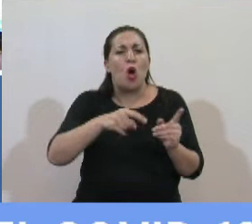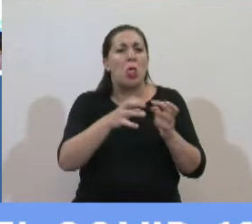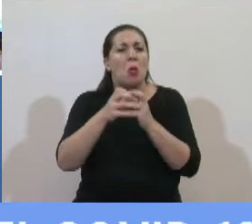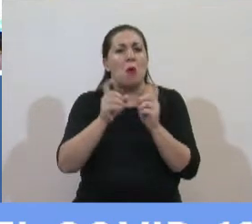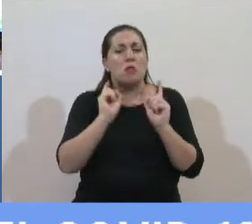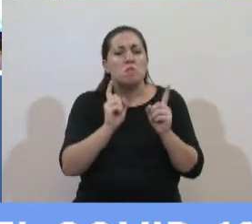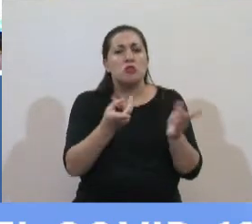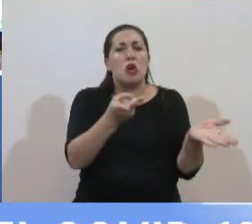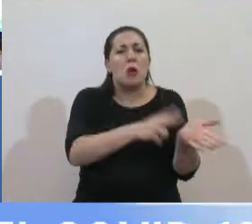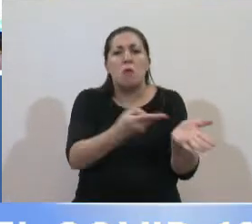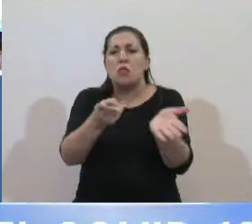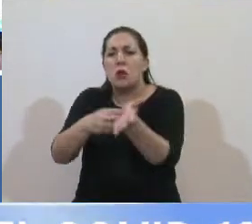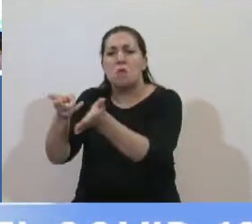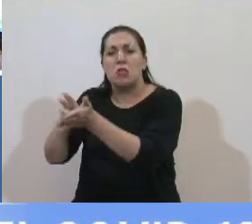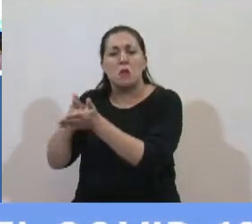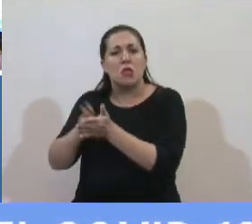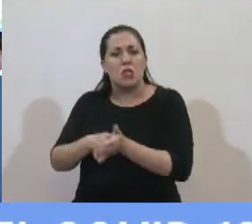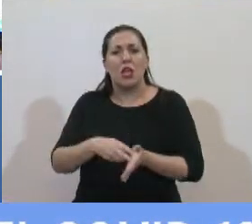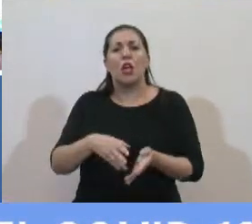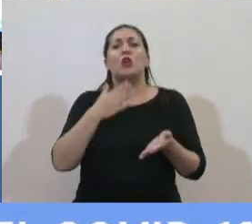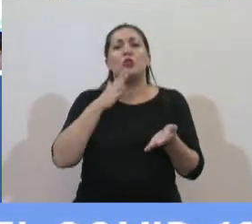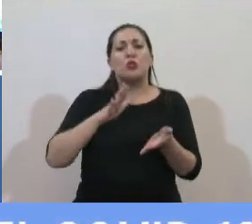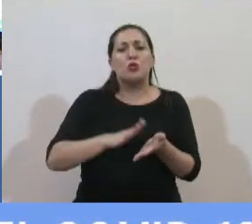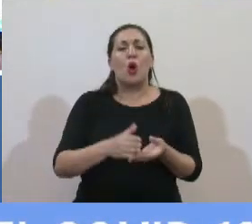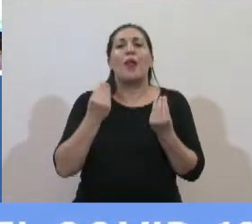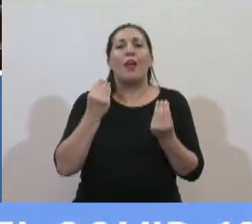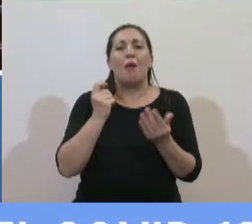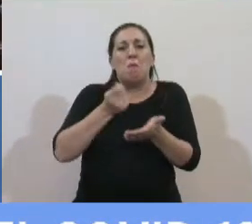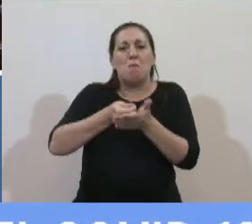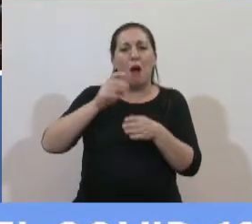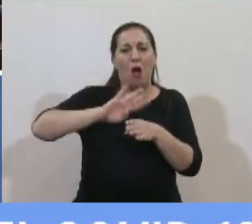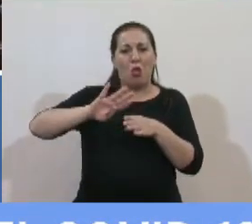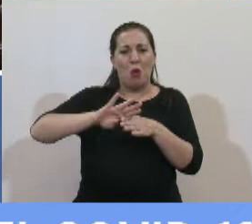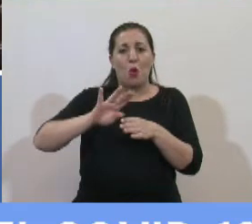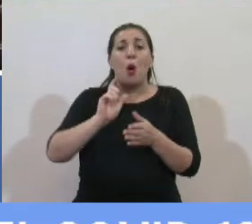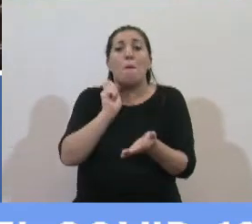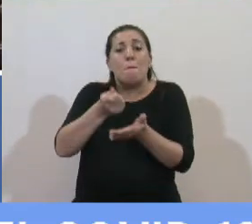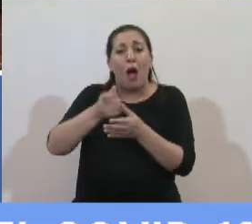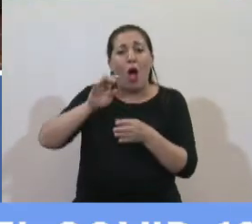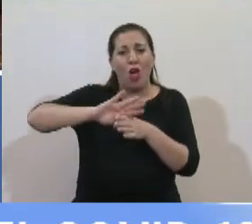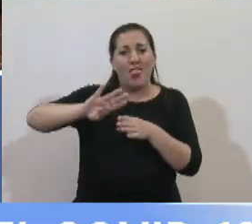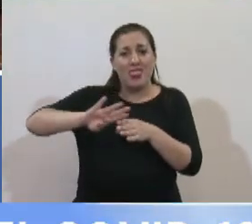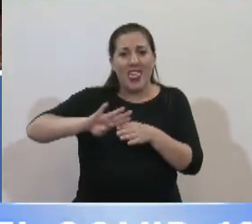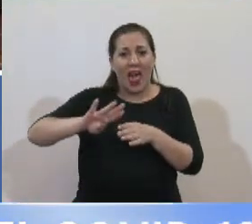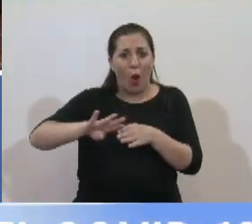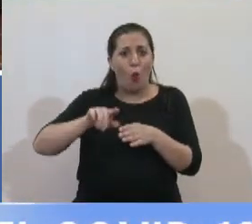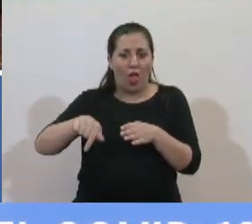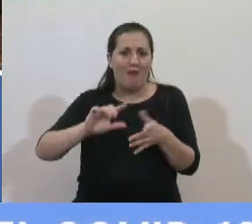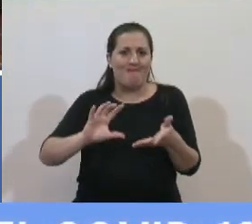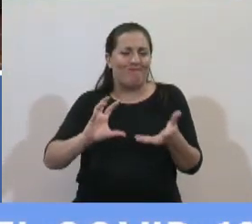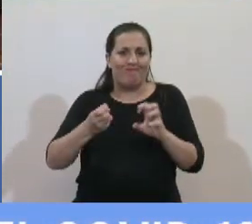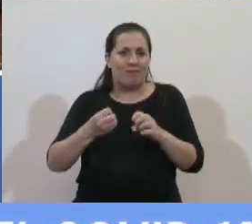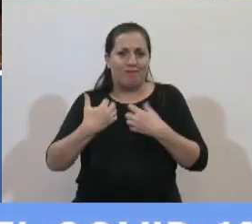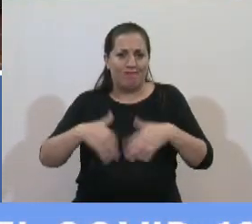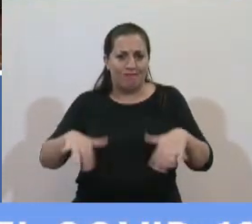tiene que ver presidenta con la reestructuración de la deuda con esa reestructuración que tanto afecta que